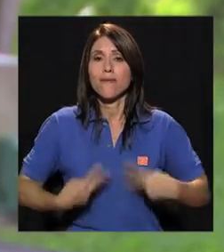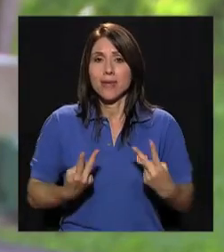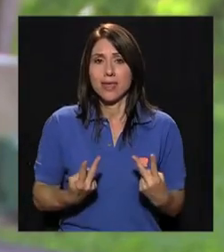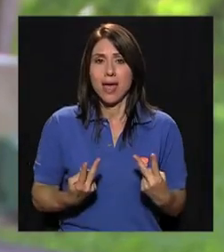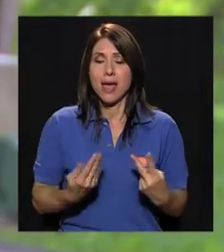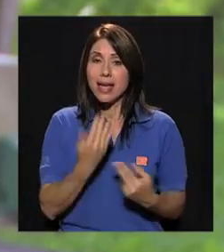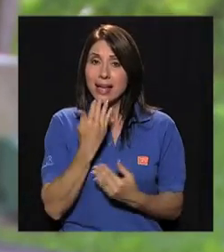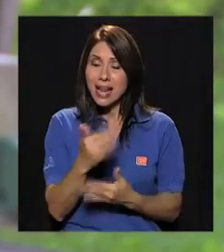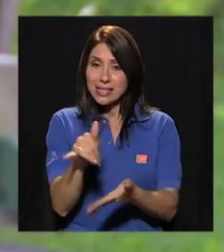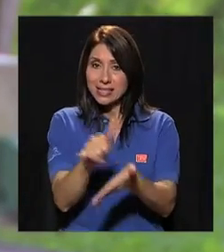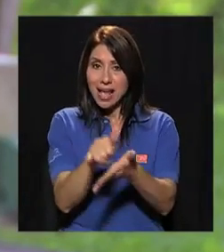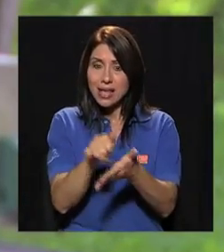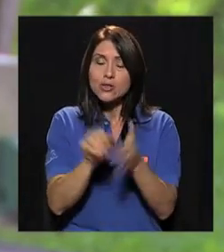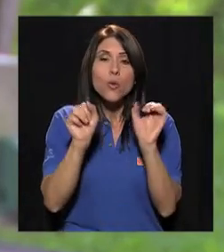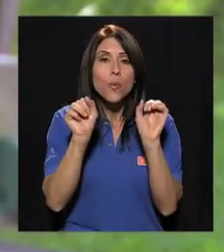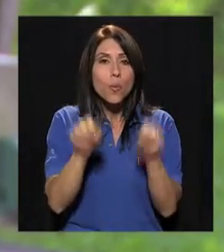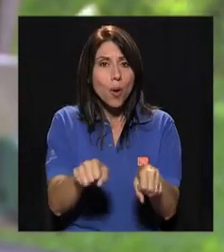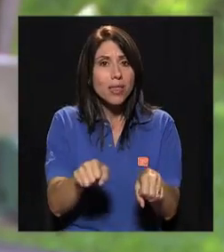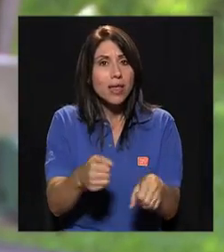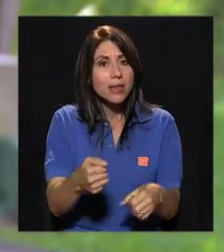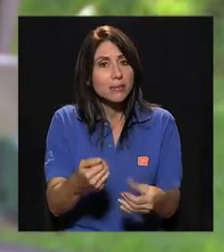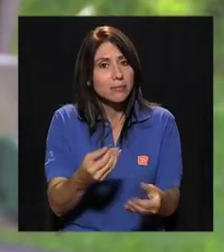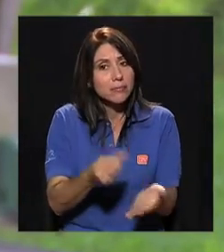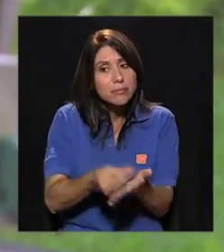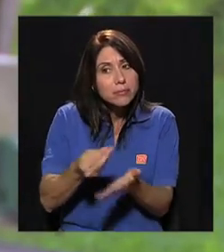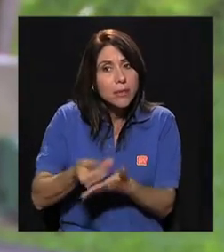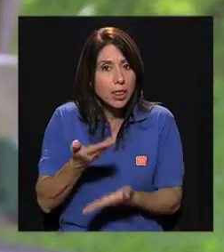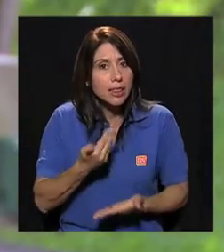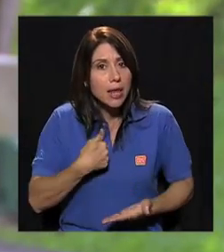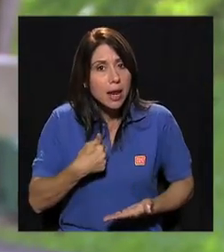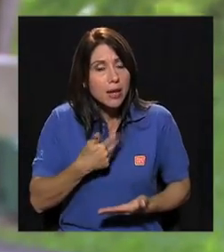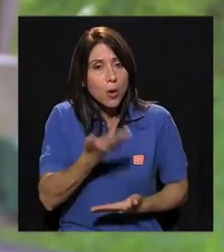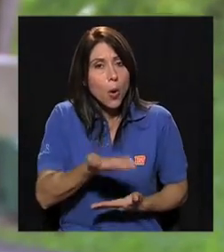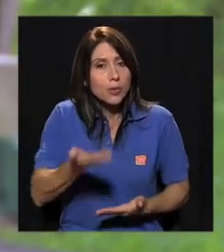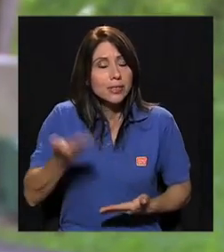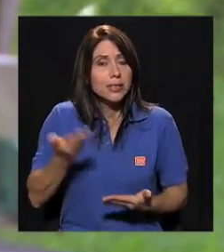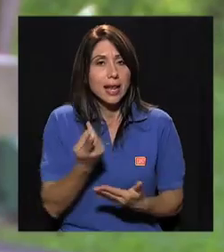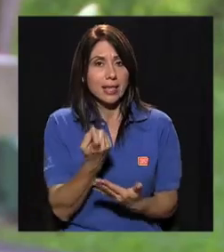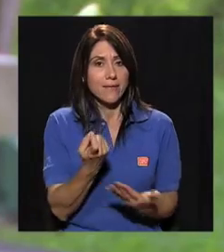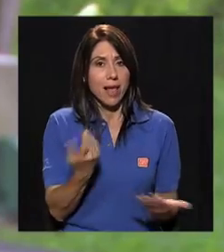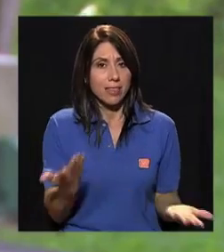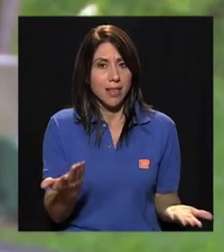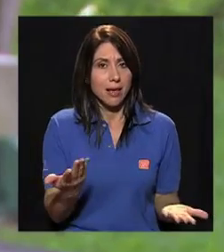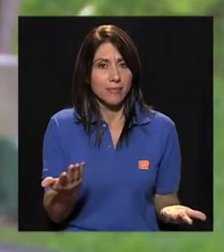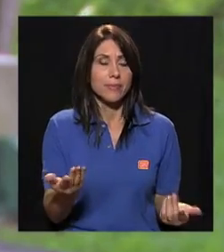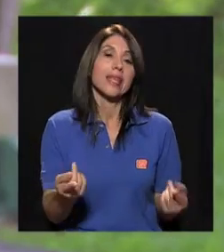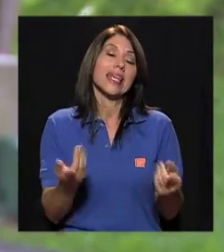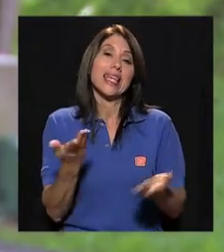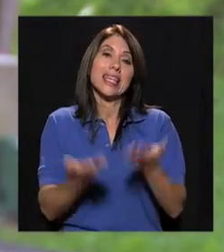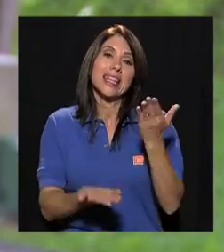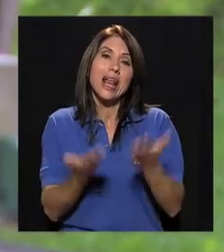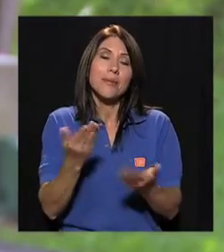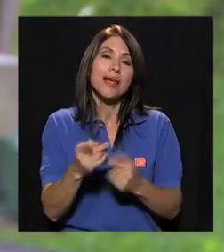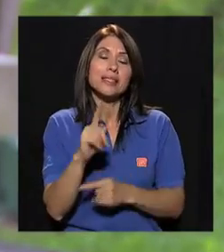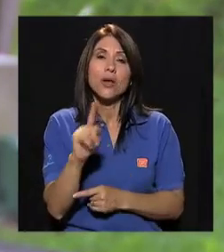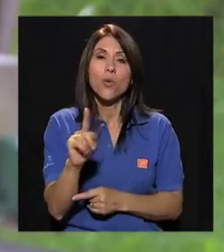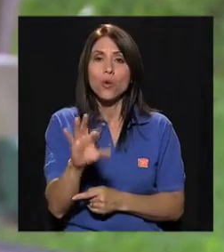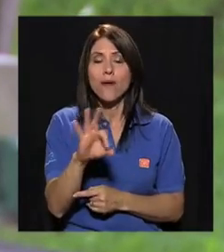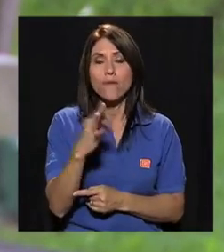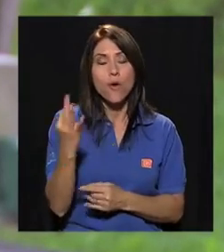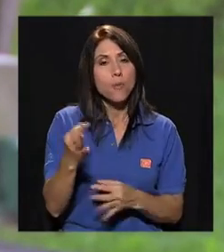sentido de trabajo que tienen, pueden recurrir a tener lo que les hace falta. Y tal vez de una manera honoraria